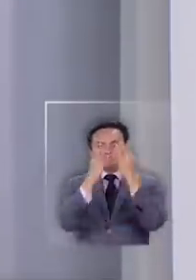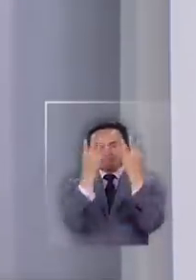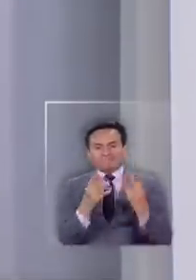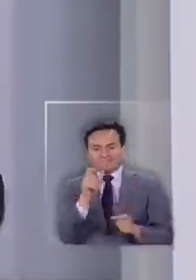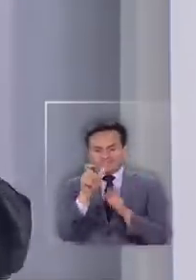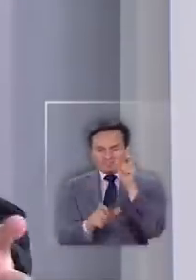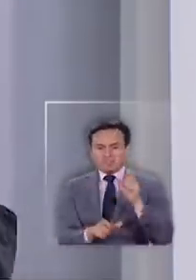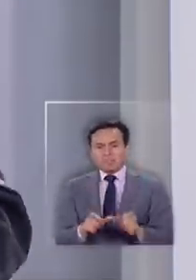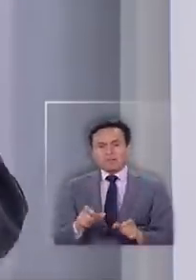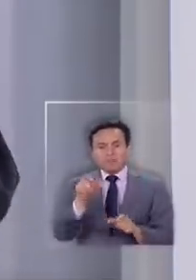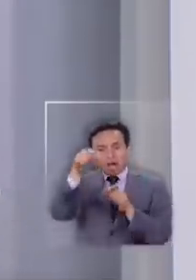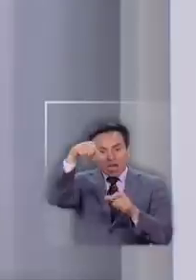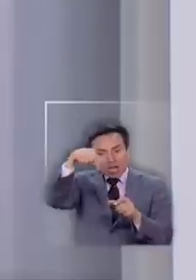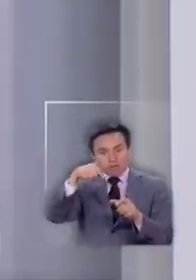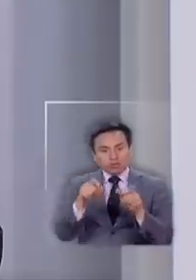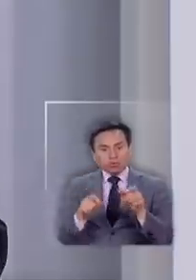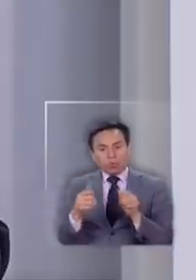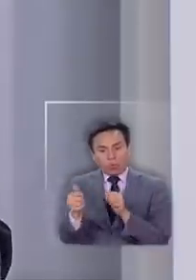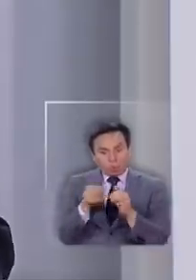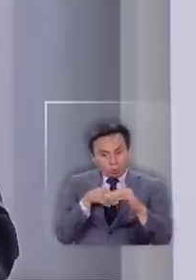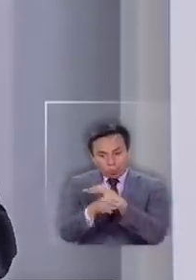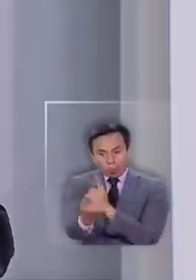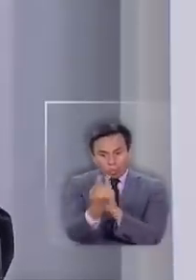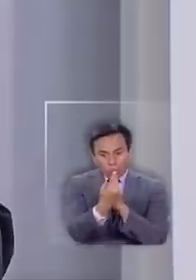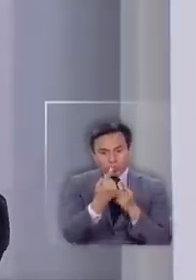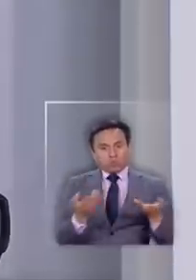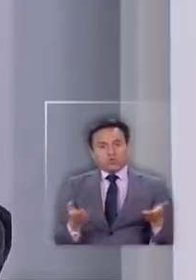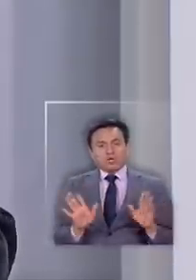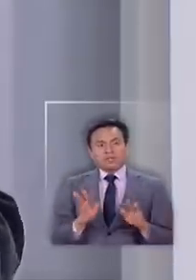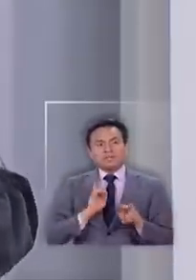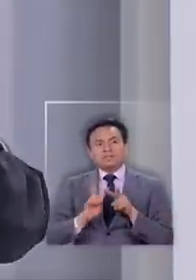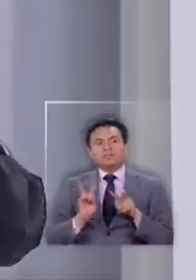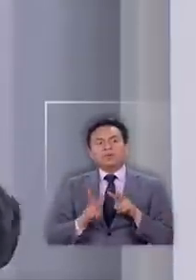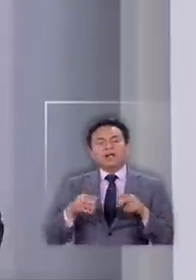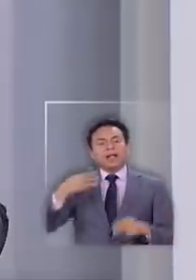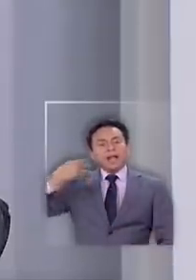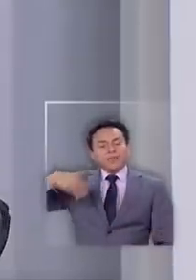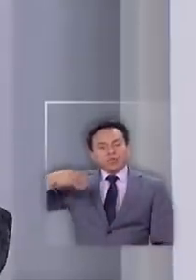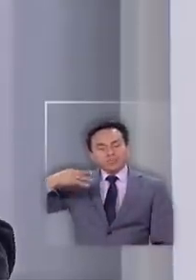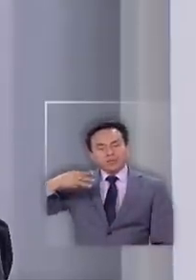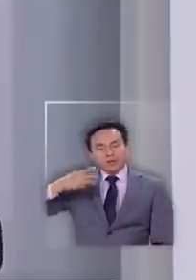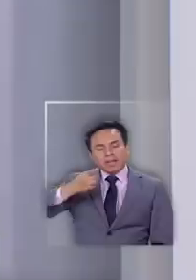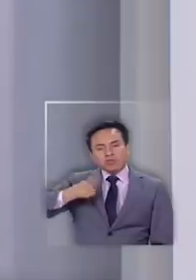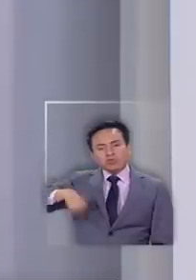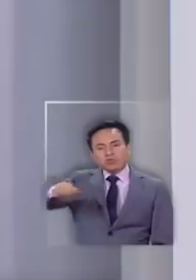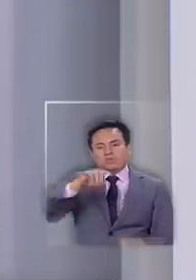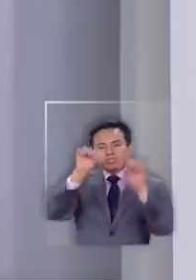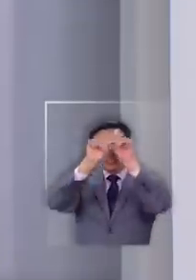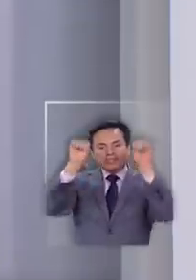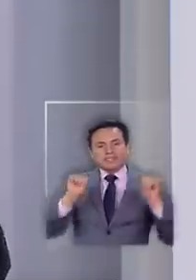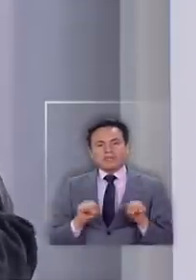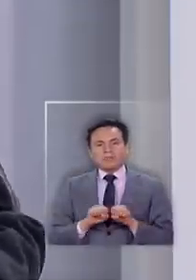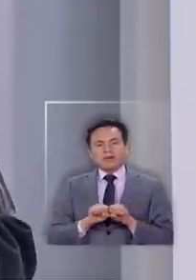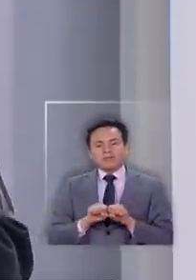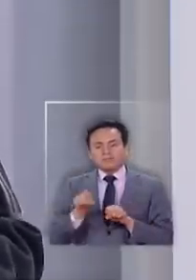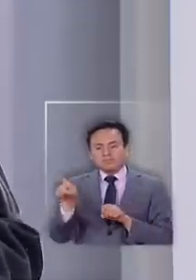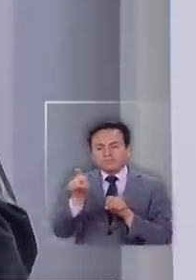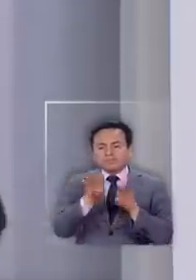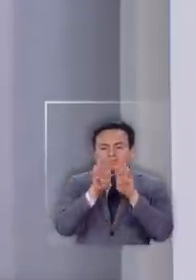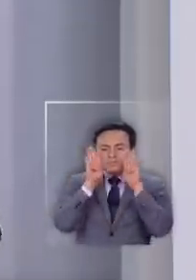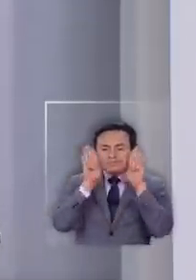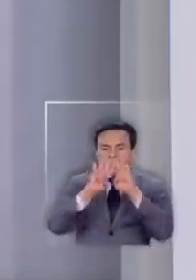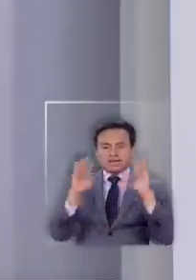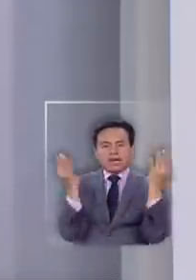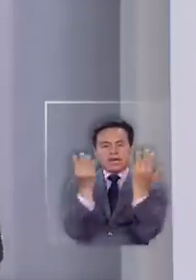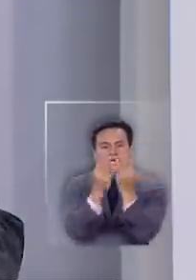los muchachos de la cárcel. Estuve con ellos. Entonces, tuvimos que implementar como municipalidad un sistema para sanitizar la cárcel.